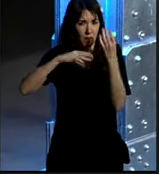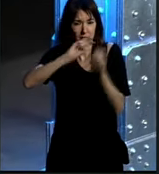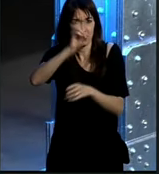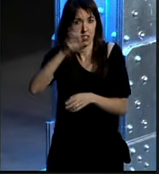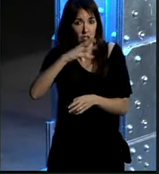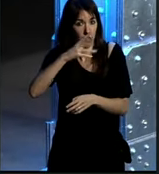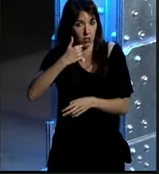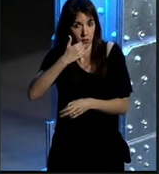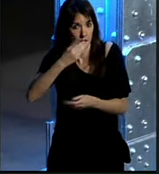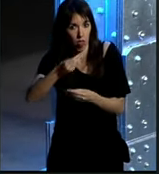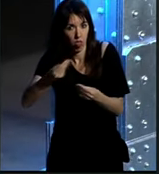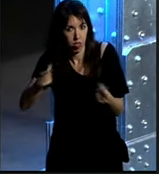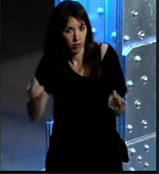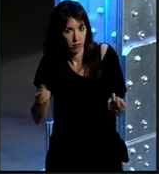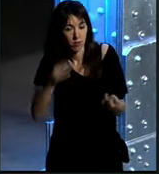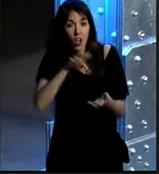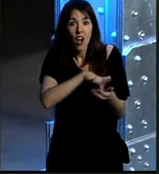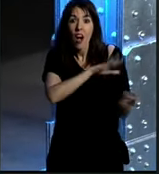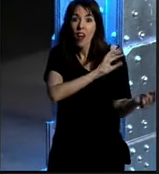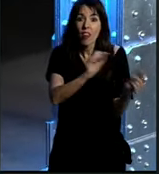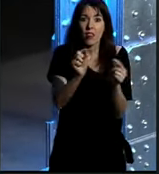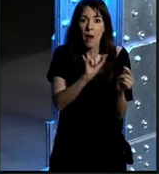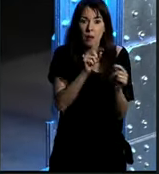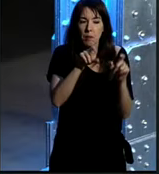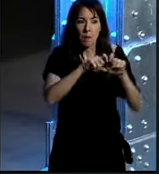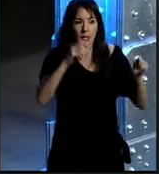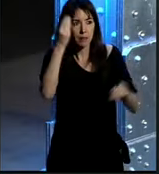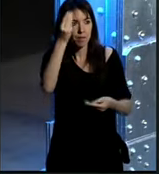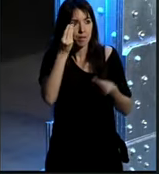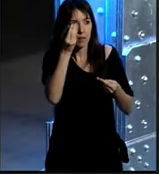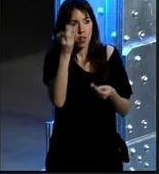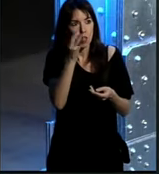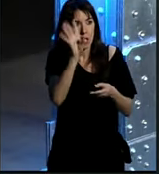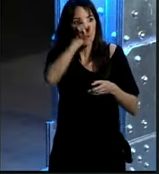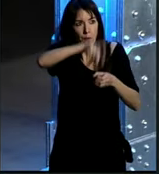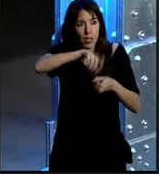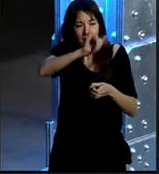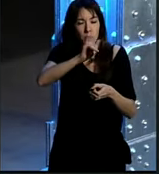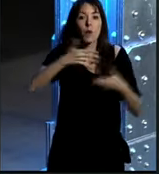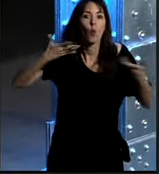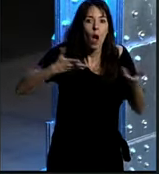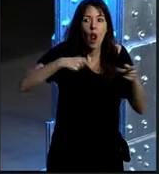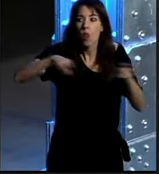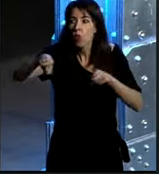más o menos que está desaparecida entonces ese debate las empresas se lo plantean ¿no? es decir tengo que estar pero ¿en dónde estoy?